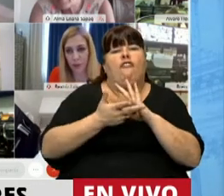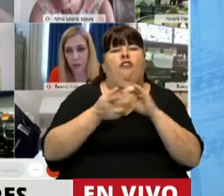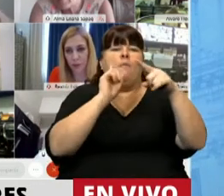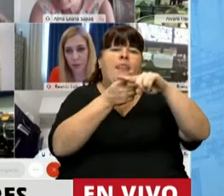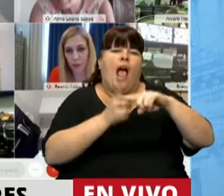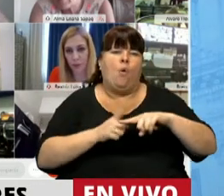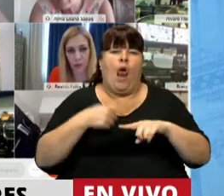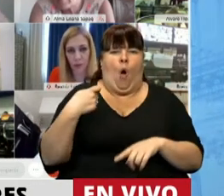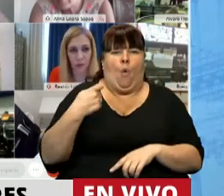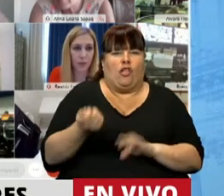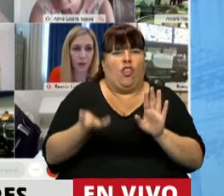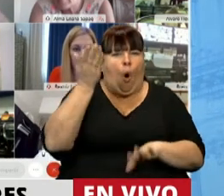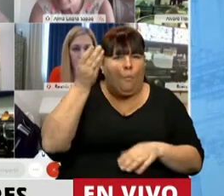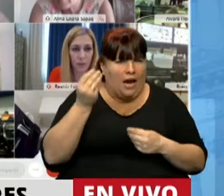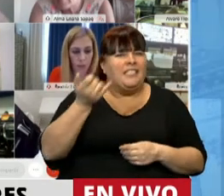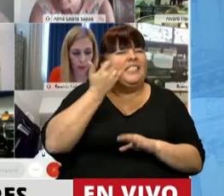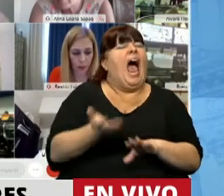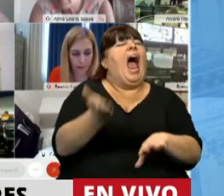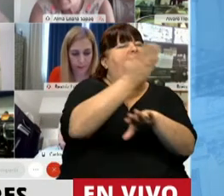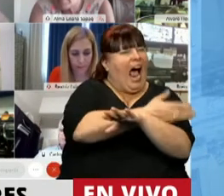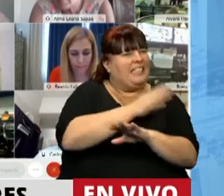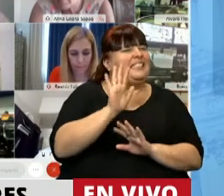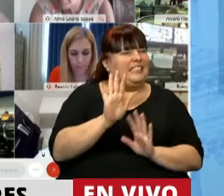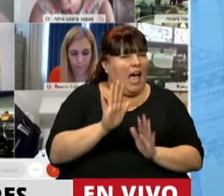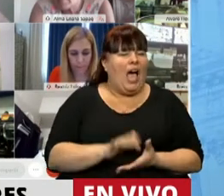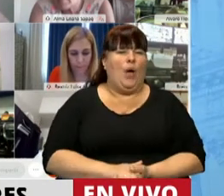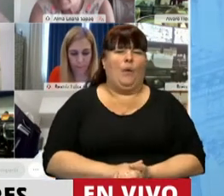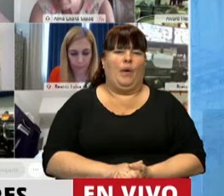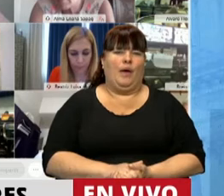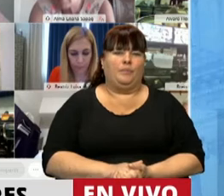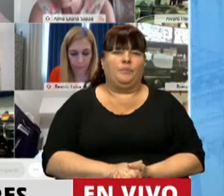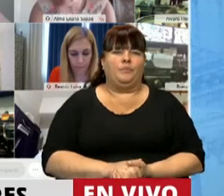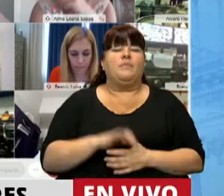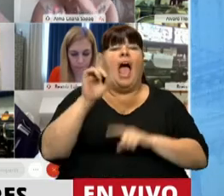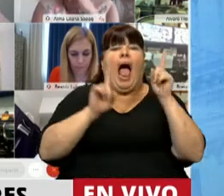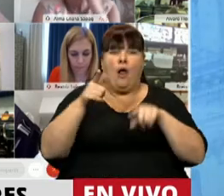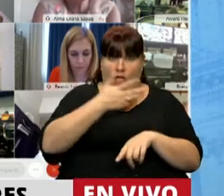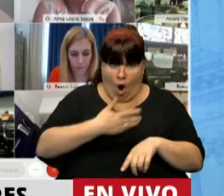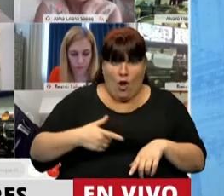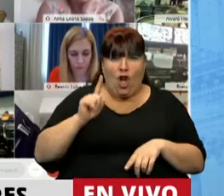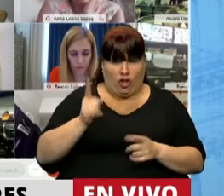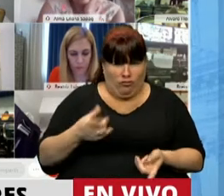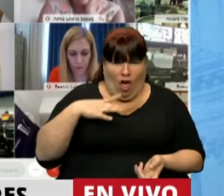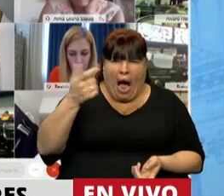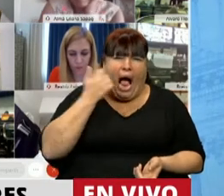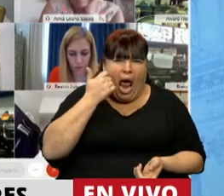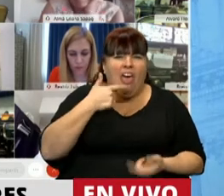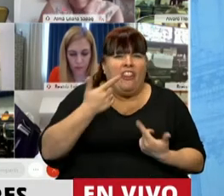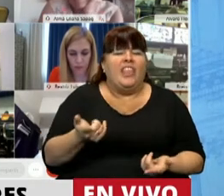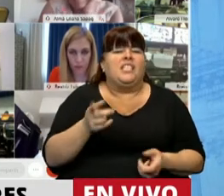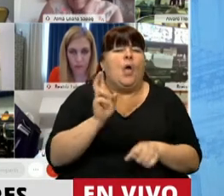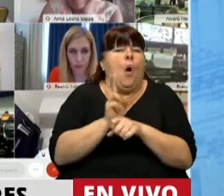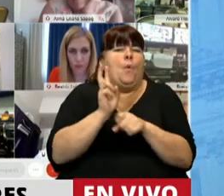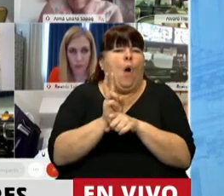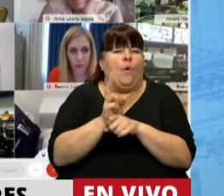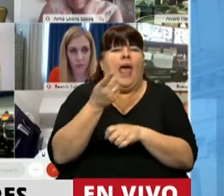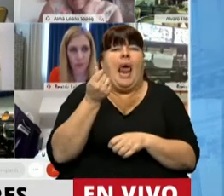movilidad jubilatoria, que ya se venía anticipando, que algunos del gobierno todavía tienen la caradurez de decir que va a preservar